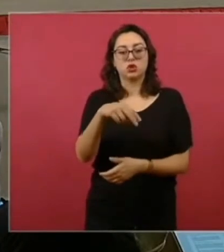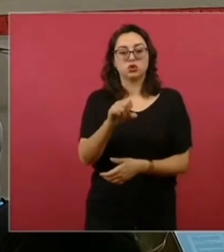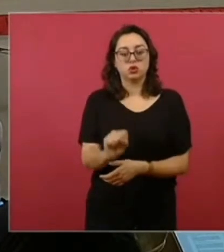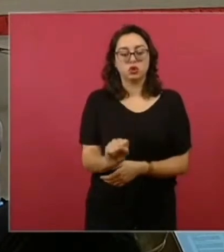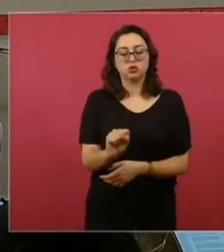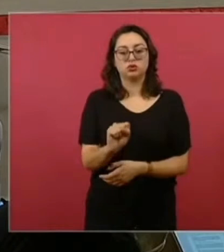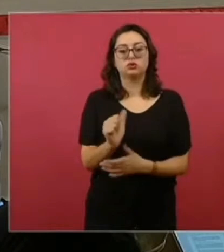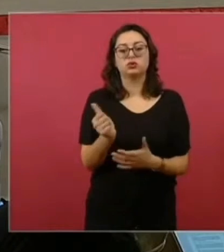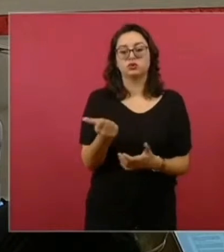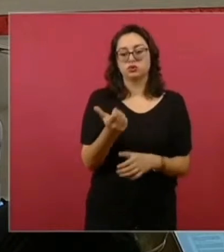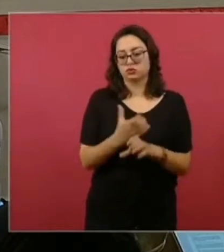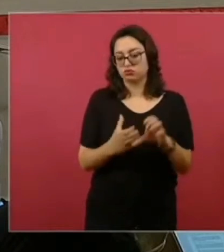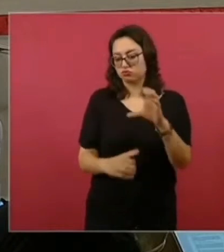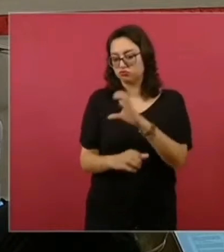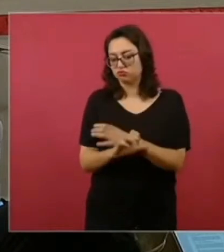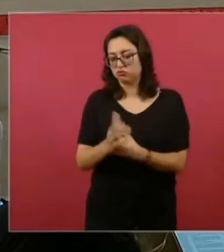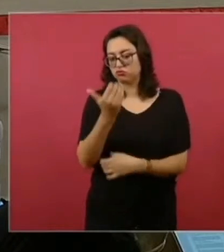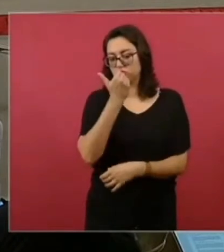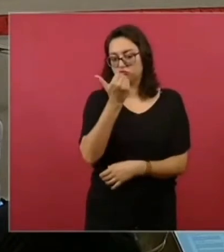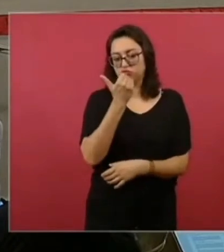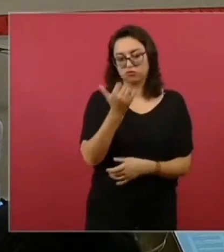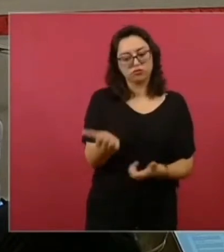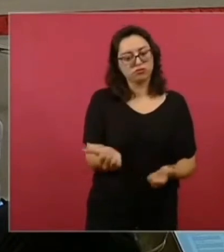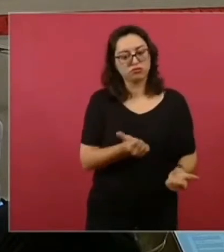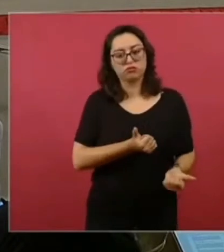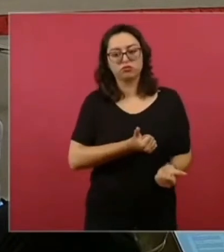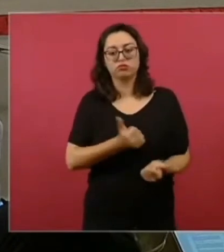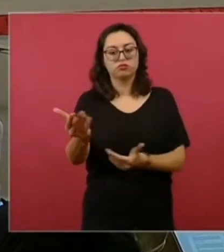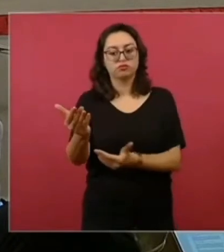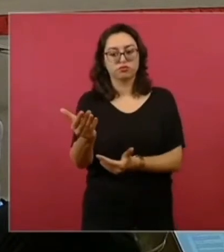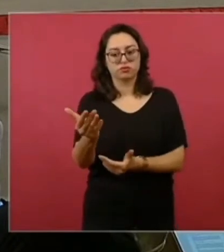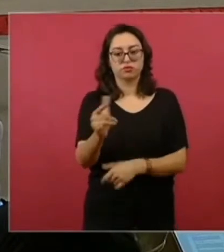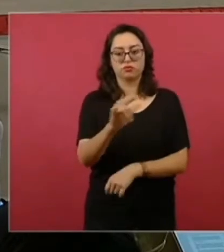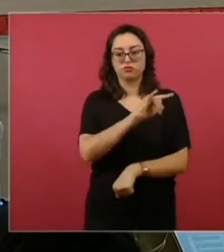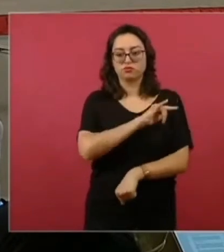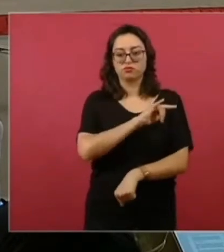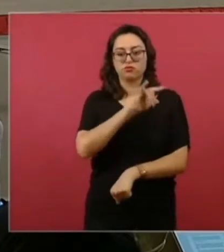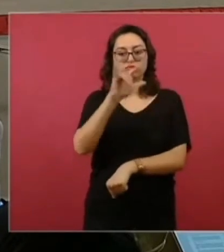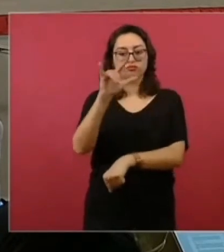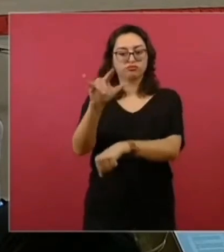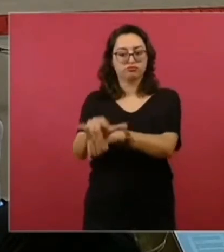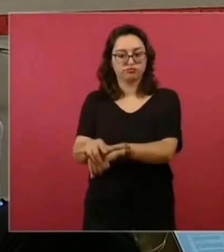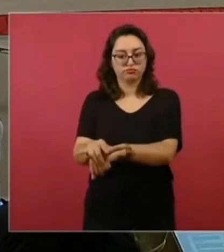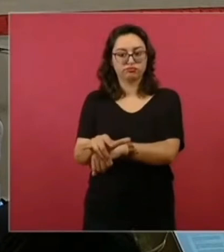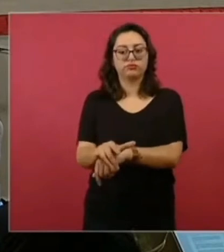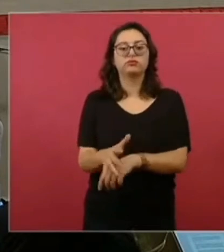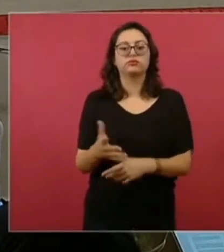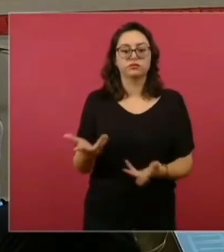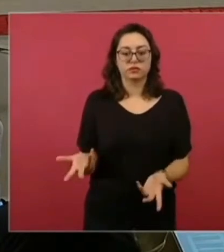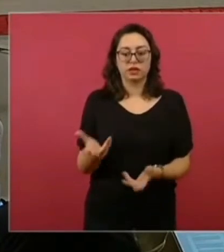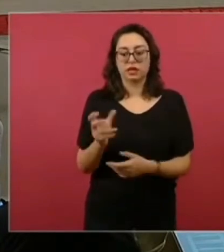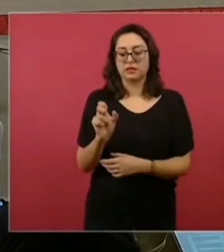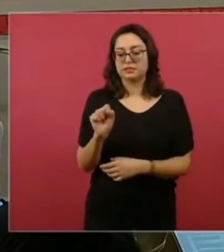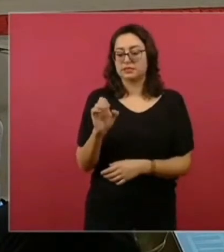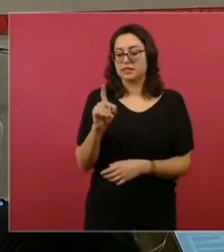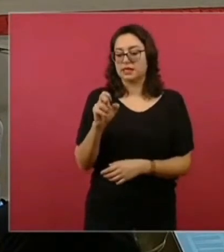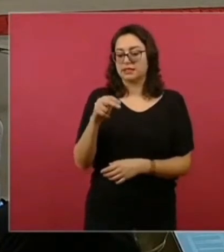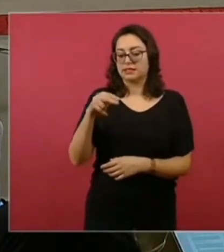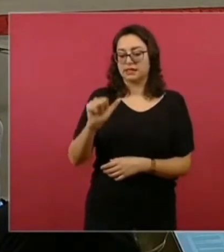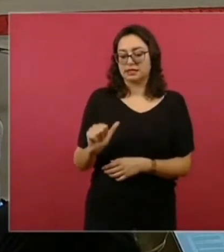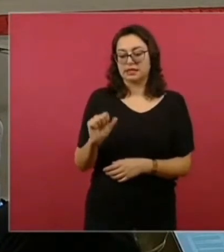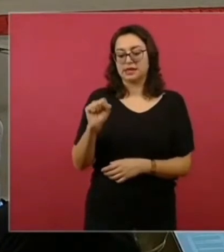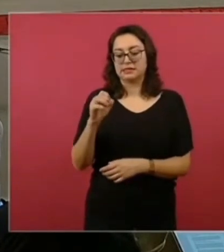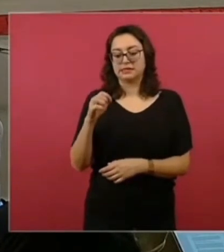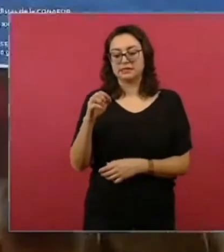humanitaria a través de un vuelo que también varias organizaciones, entre ellas la Secretaría de la Defensa Nacional